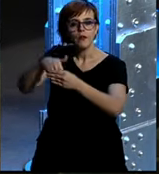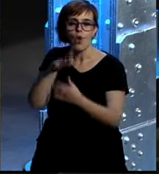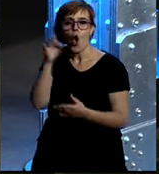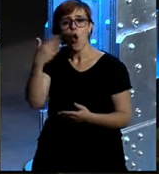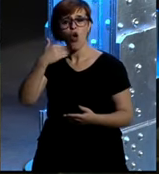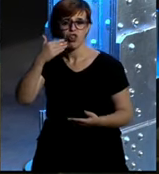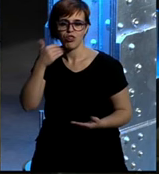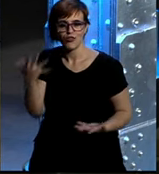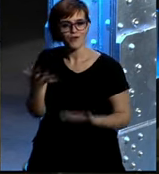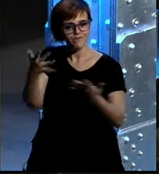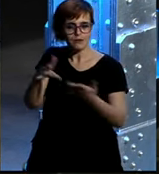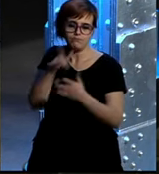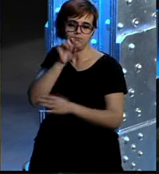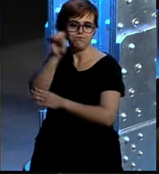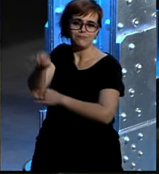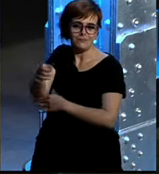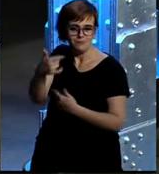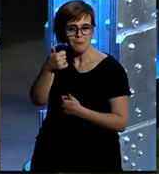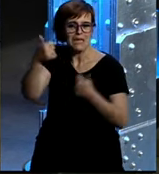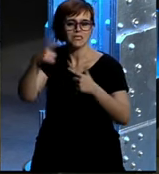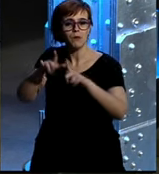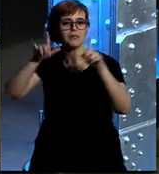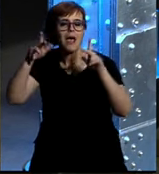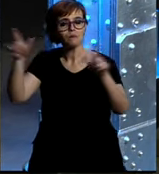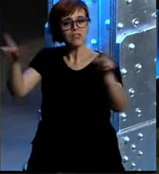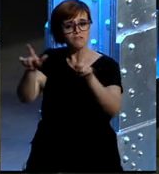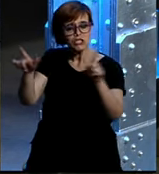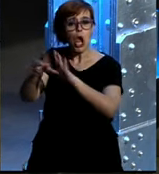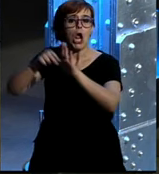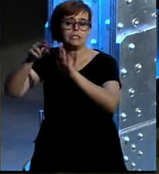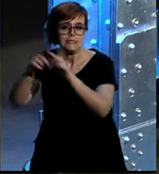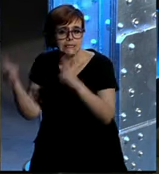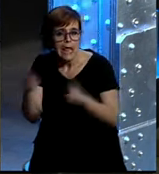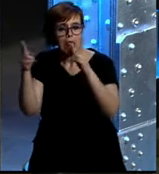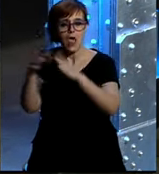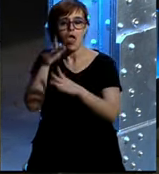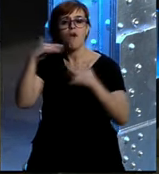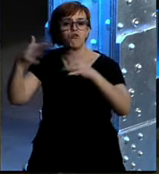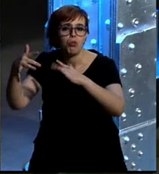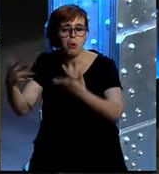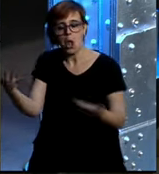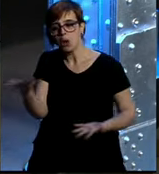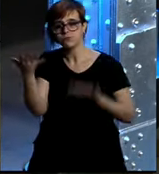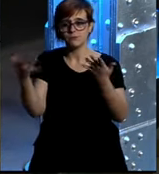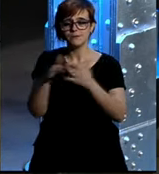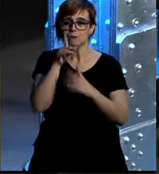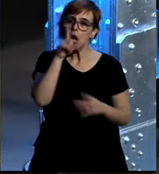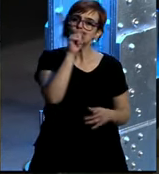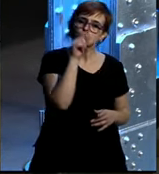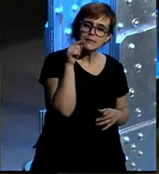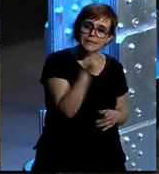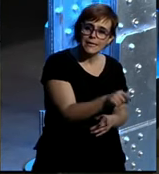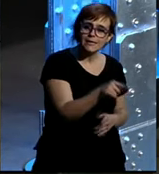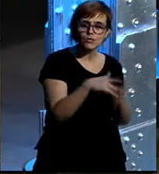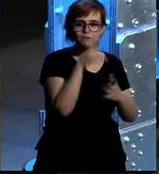ocio tiene un mayor peso entonces hablamos más de contenidos de televisión de las series de los partidos del fin de semana etcétera Twitter suele ser la audiencia que nosotros tenemos